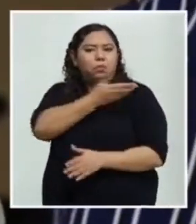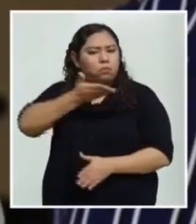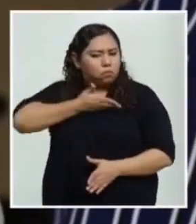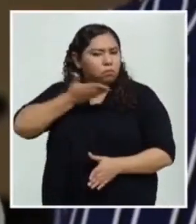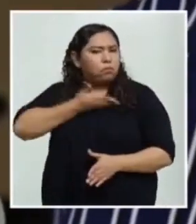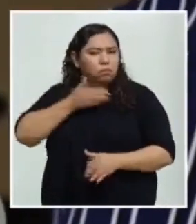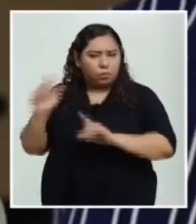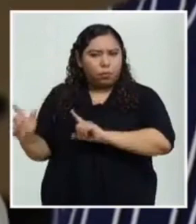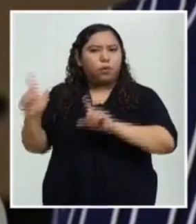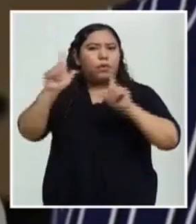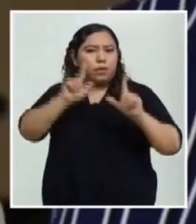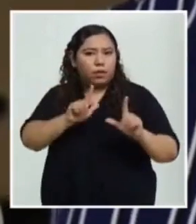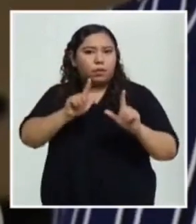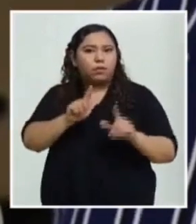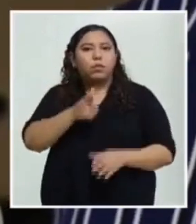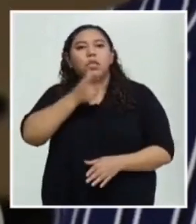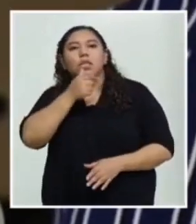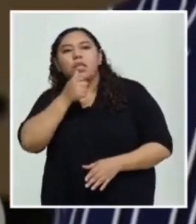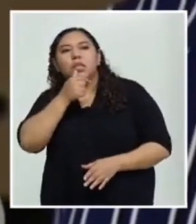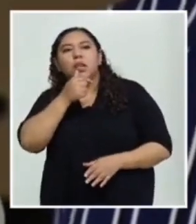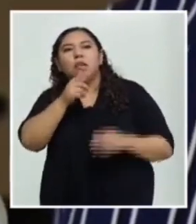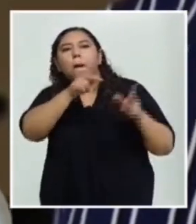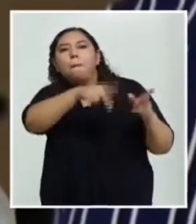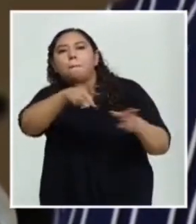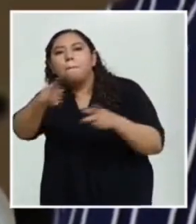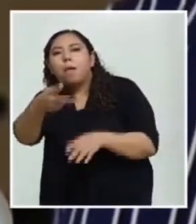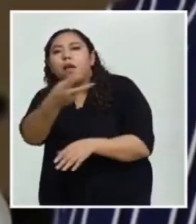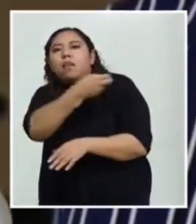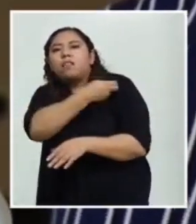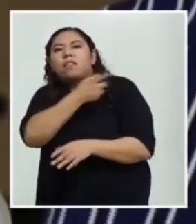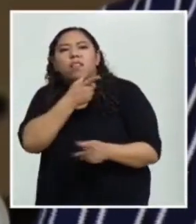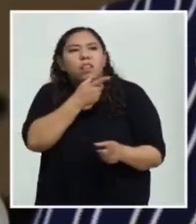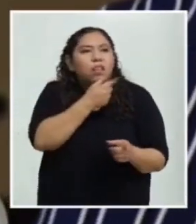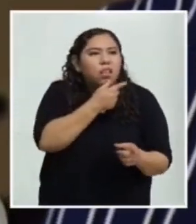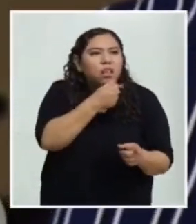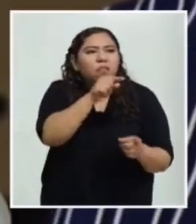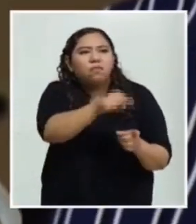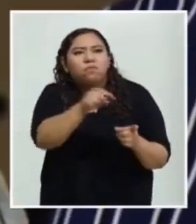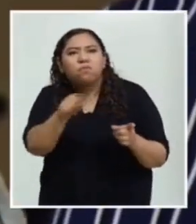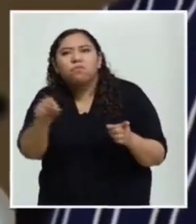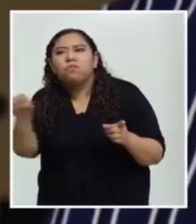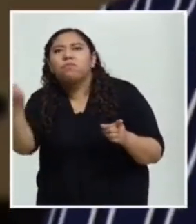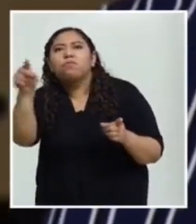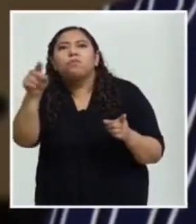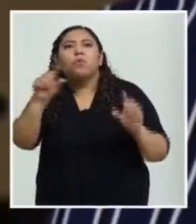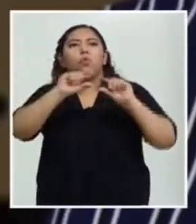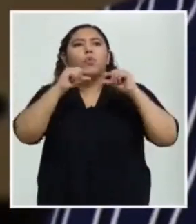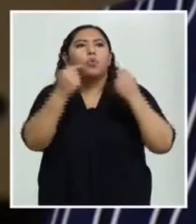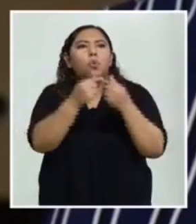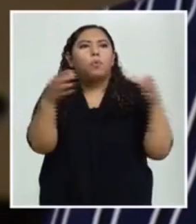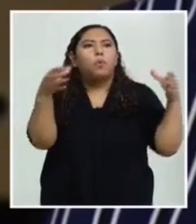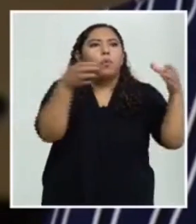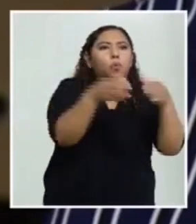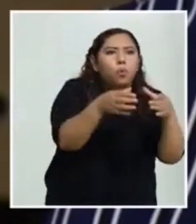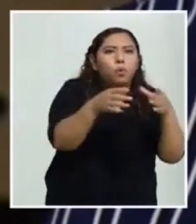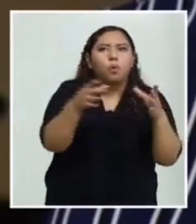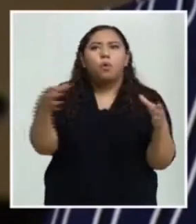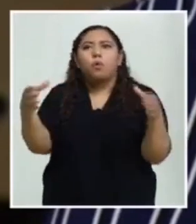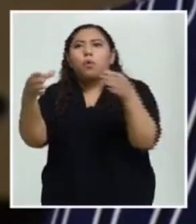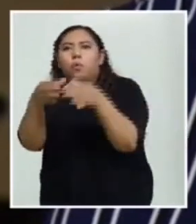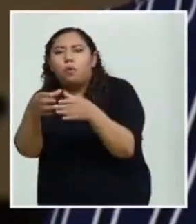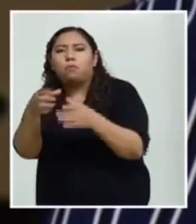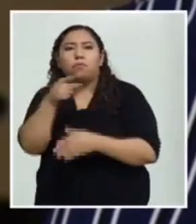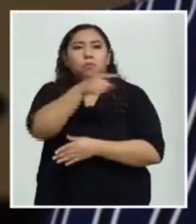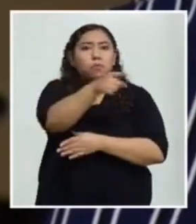que es elegible. Es decir, la intención es que cada hondureño y hondureña que pueda ser elegible a tener la